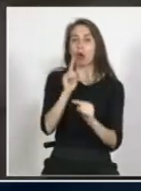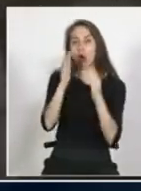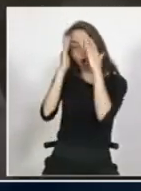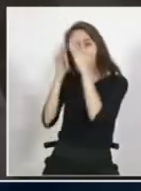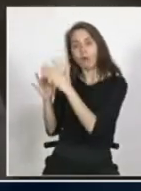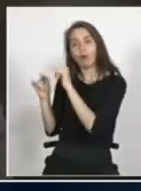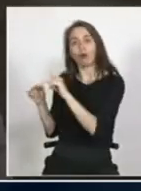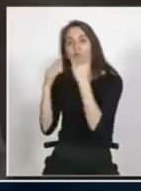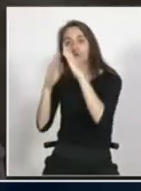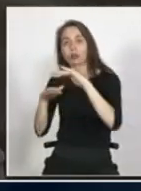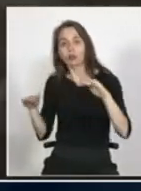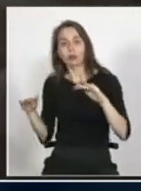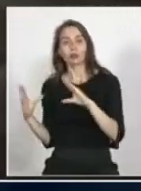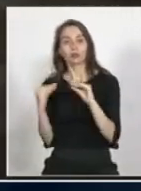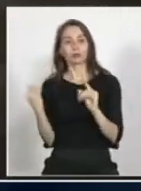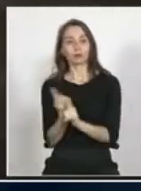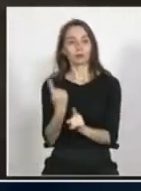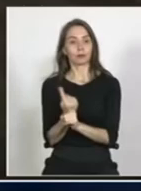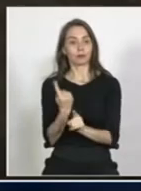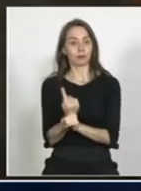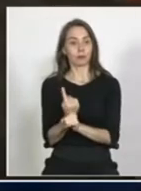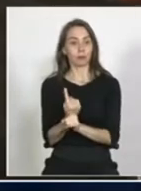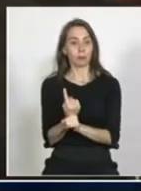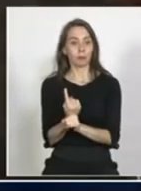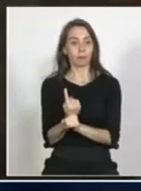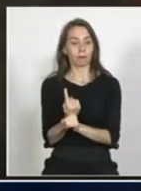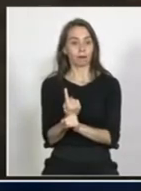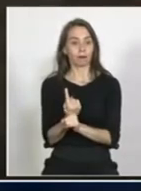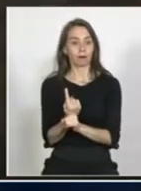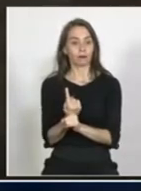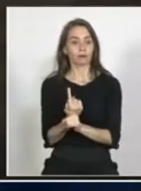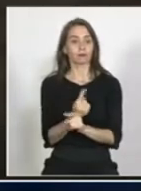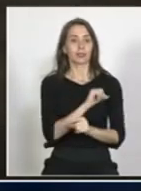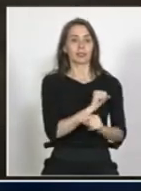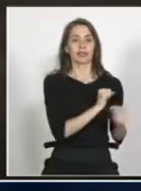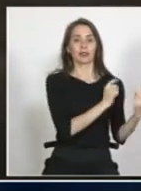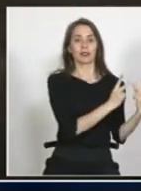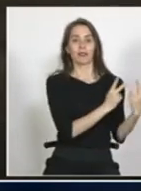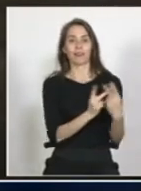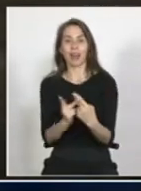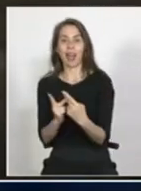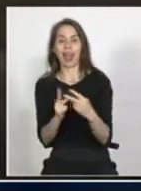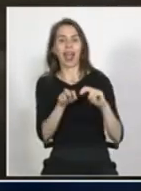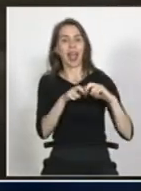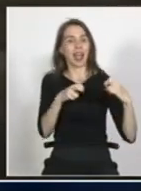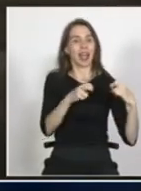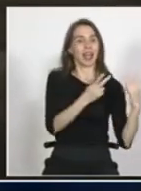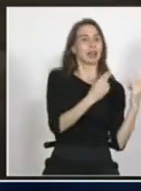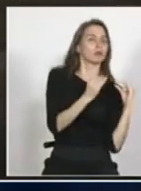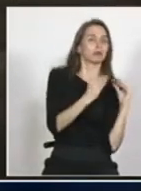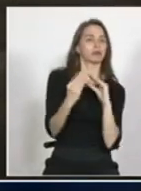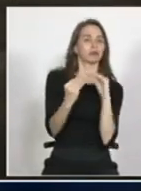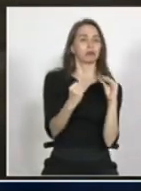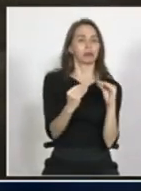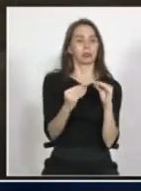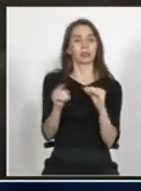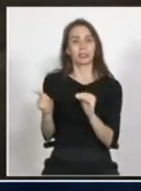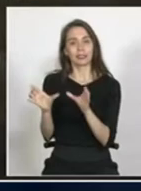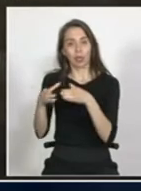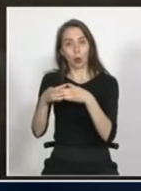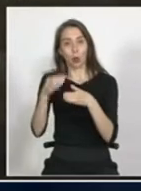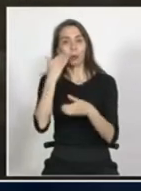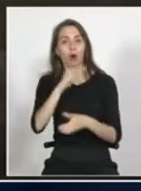que veníamos un poco hablando, ahora que nos veníamos desde Santiago las panelistas, es cómo este grupo que es altamente